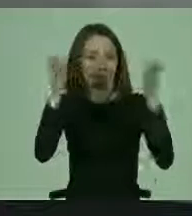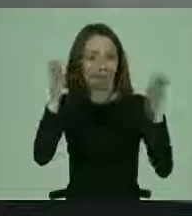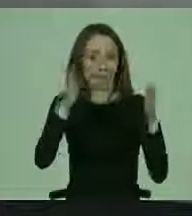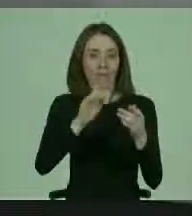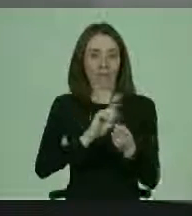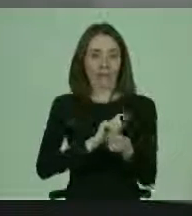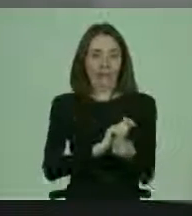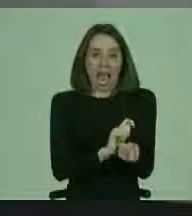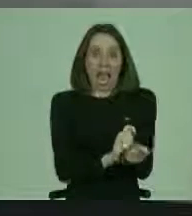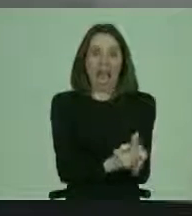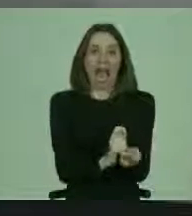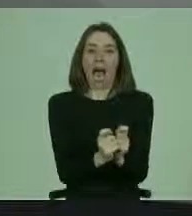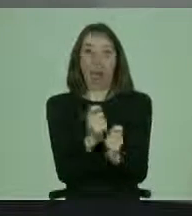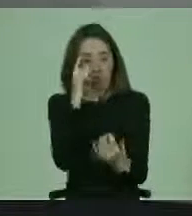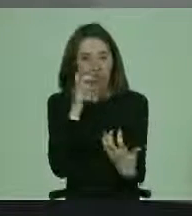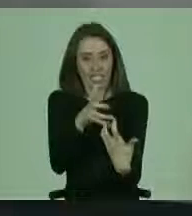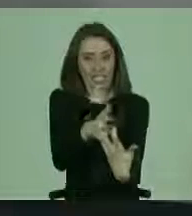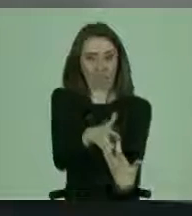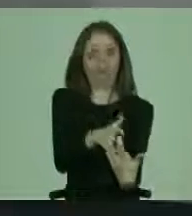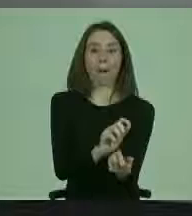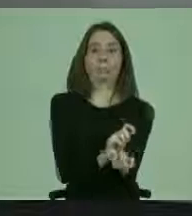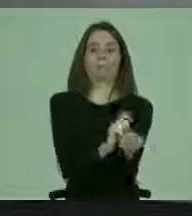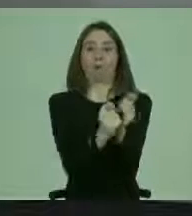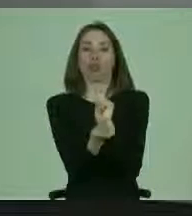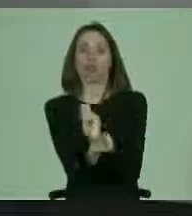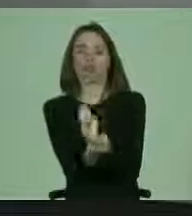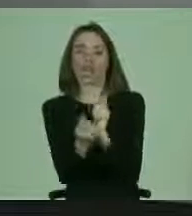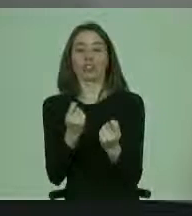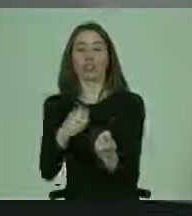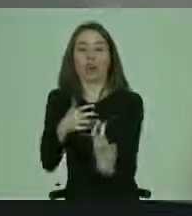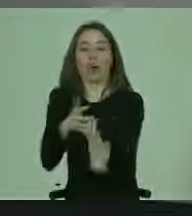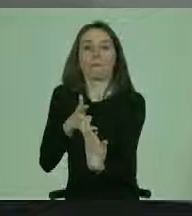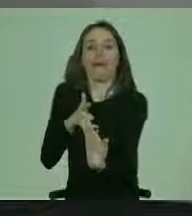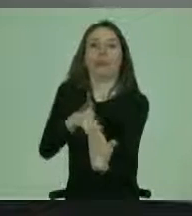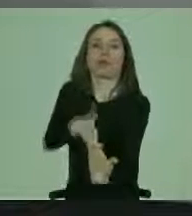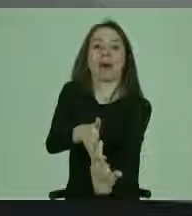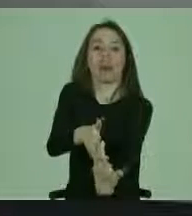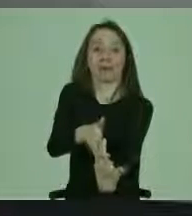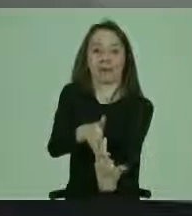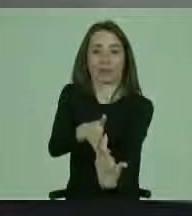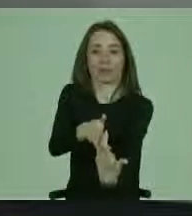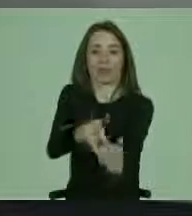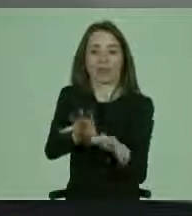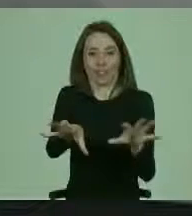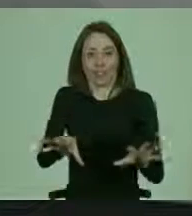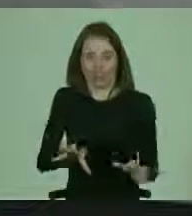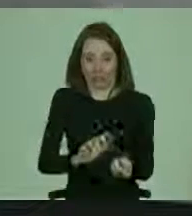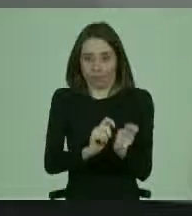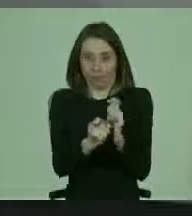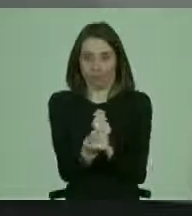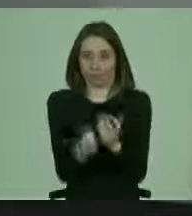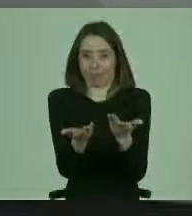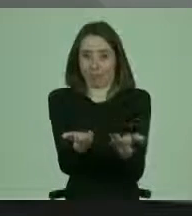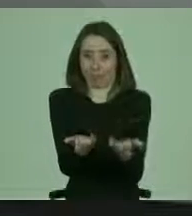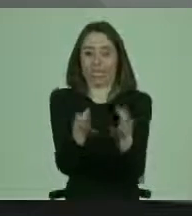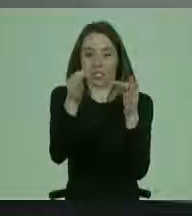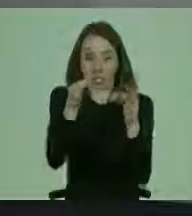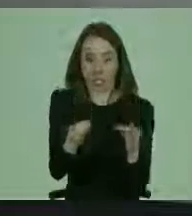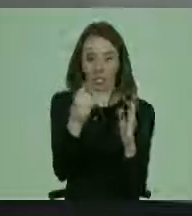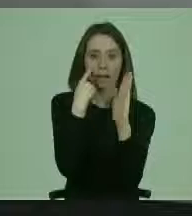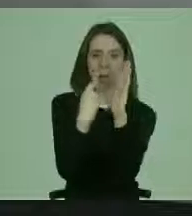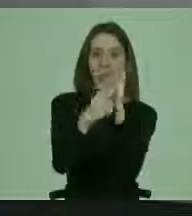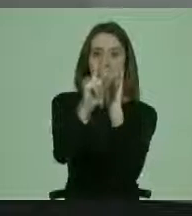razonable, que significa toda modificación o adaptación que garantice el